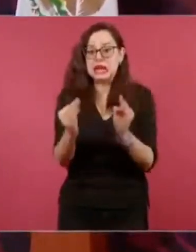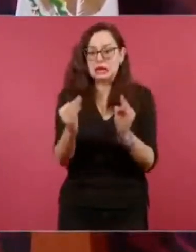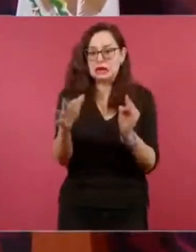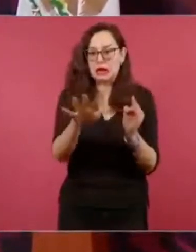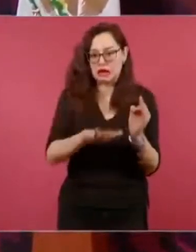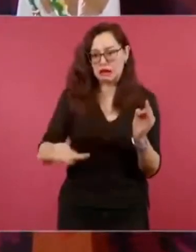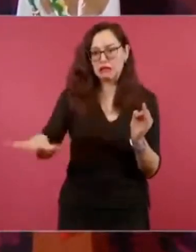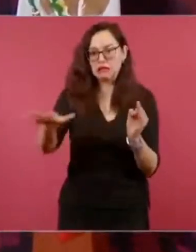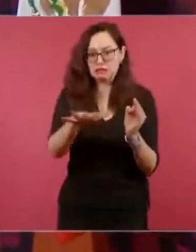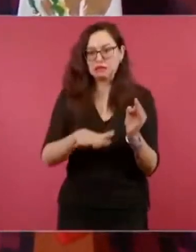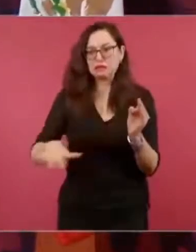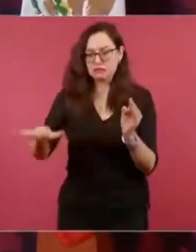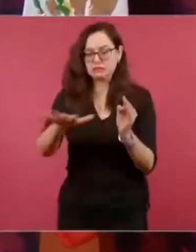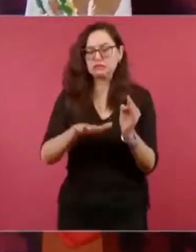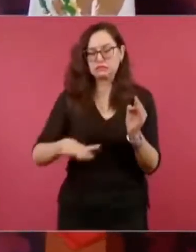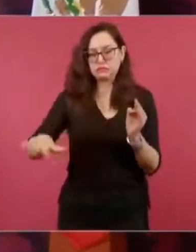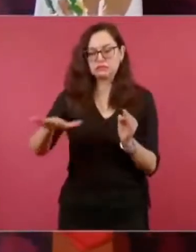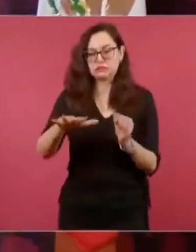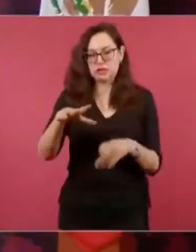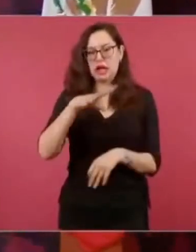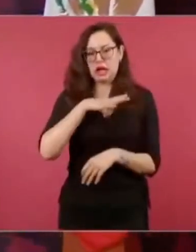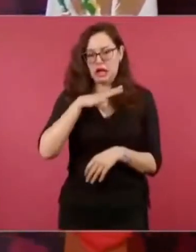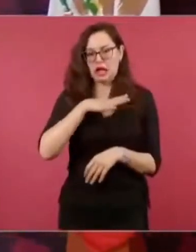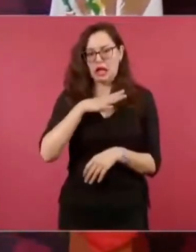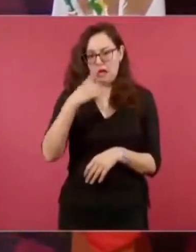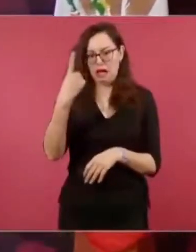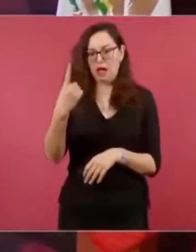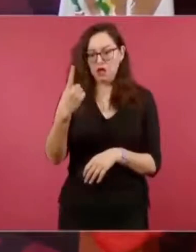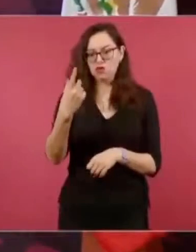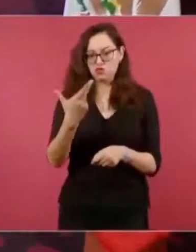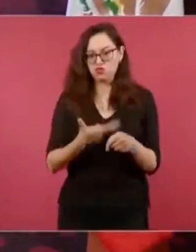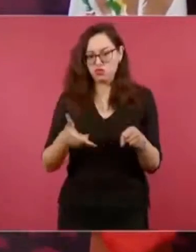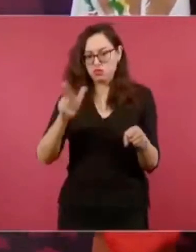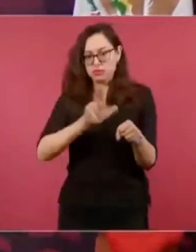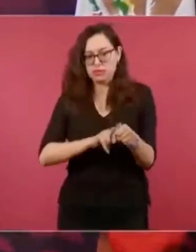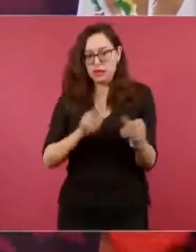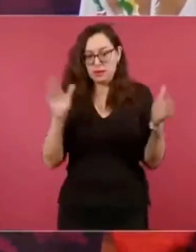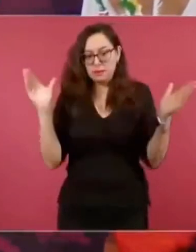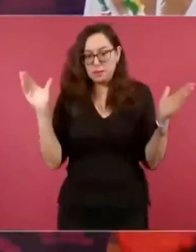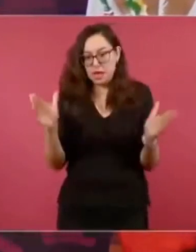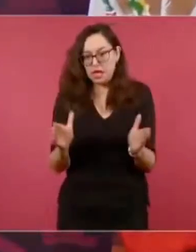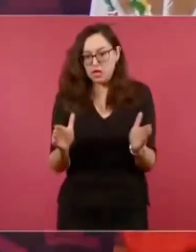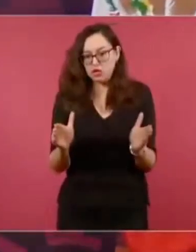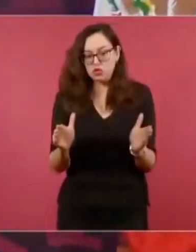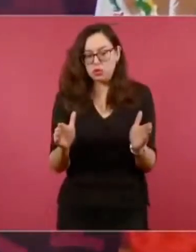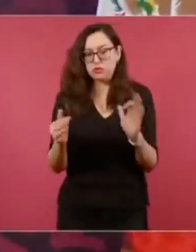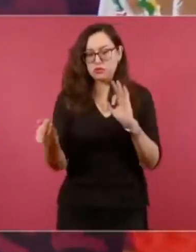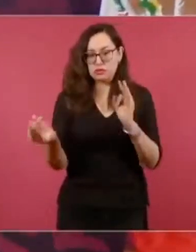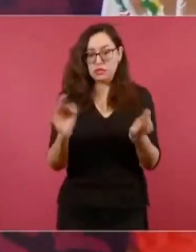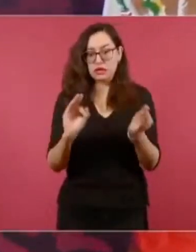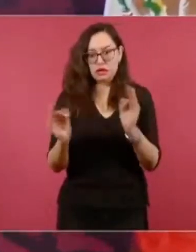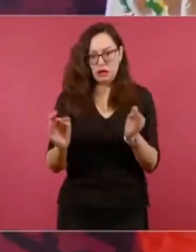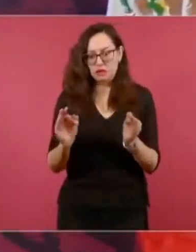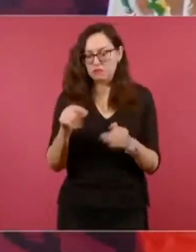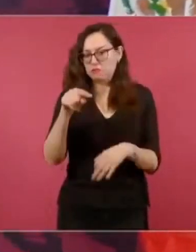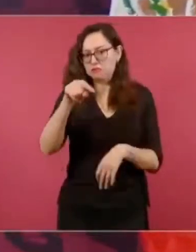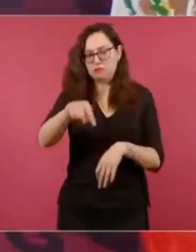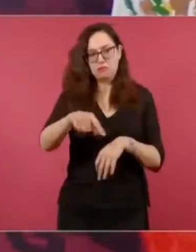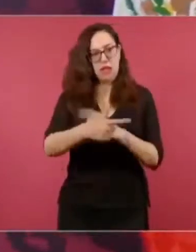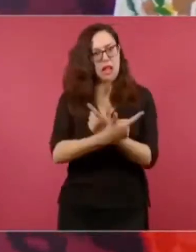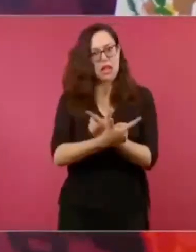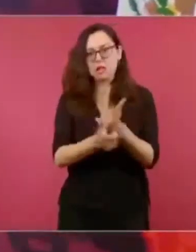donde sucedieron estos lamentables hechos, que ha estado atendiendo